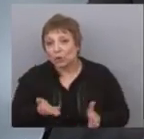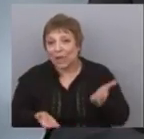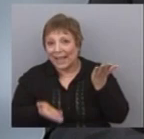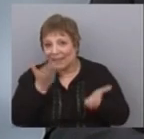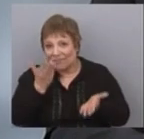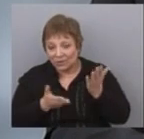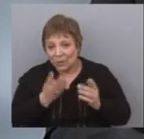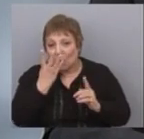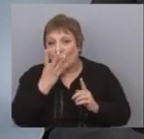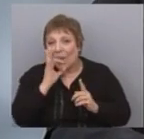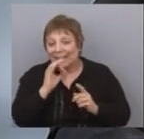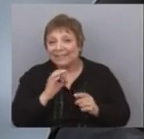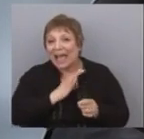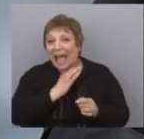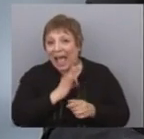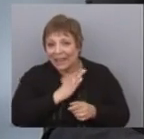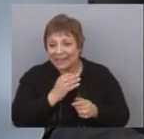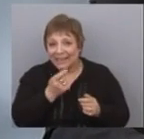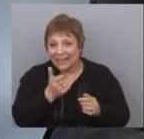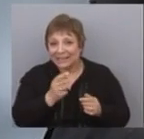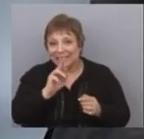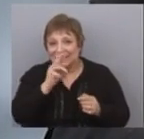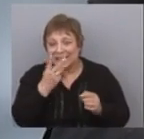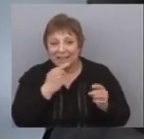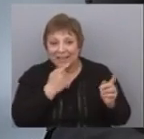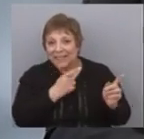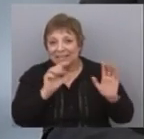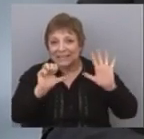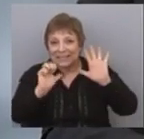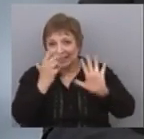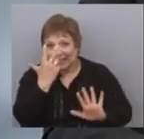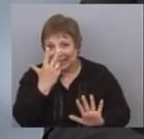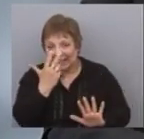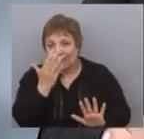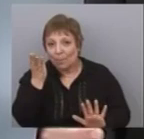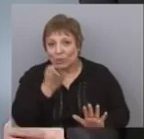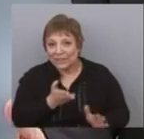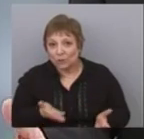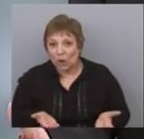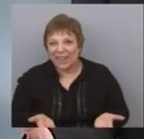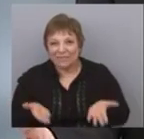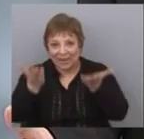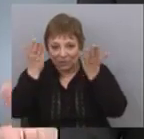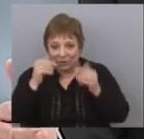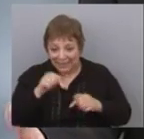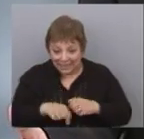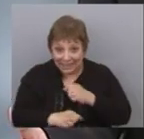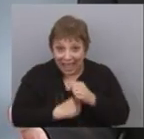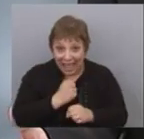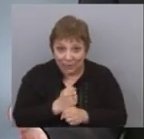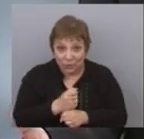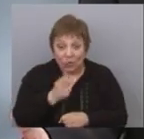40 años de la vida del país, casi toda la segunda parte del siglo, 63% de inflación. Vamos a cumplir este año,